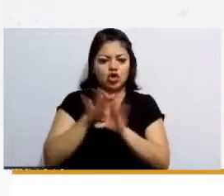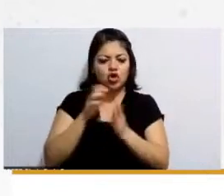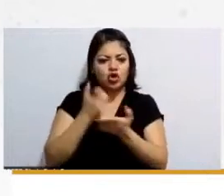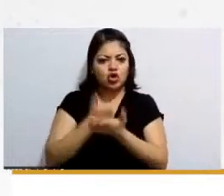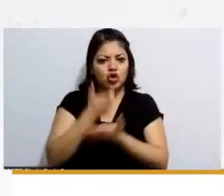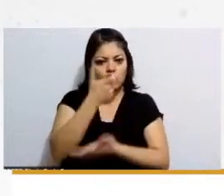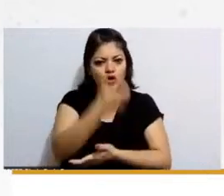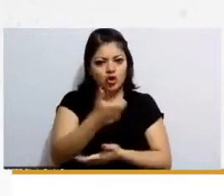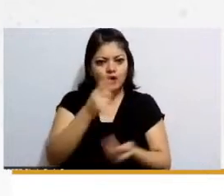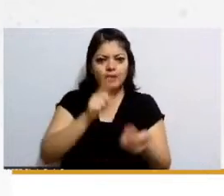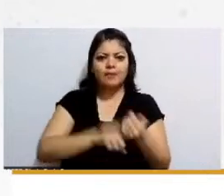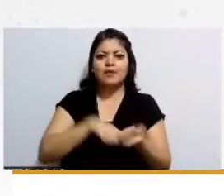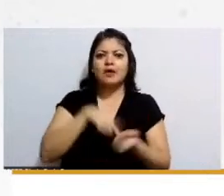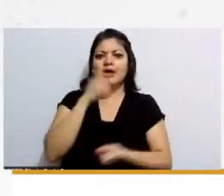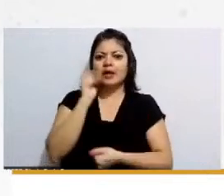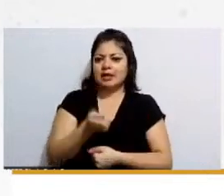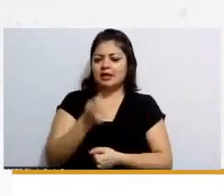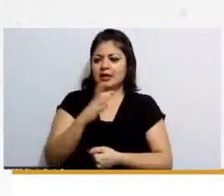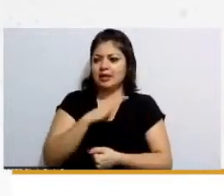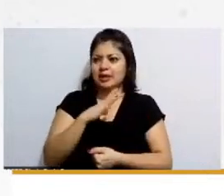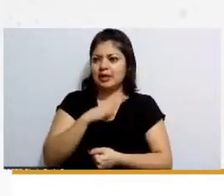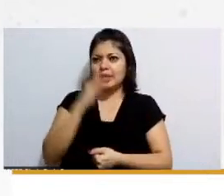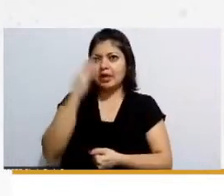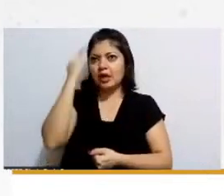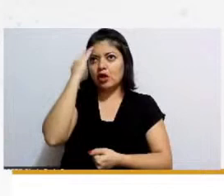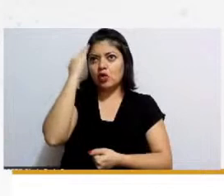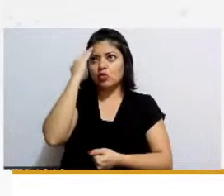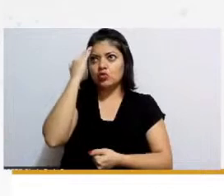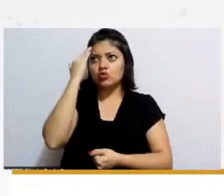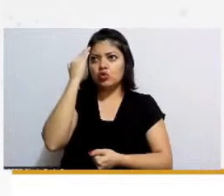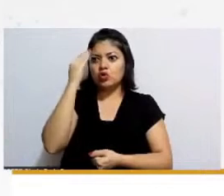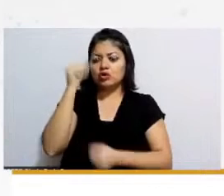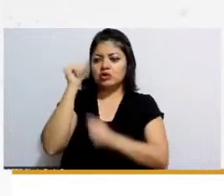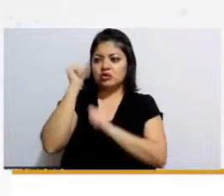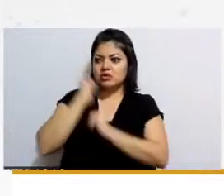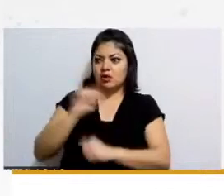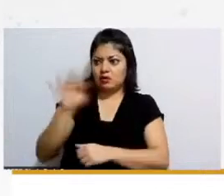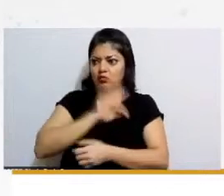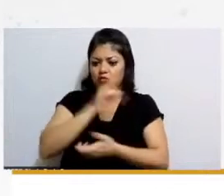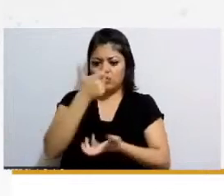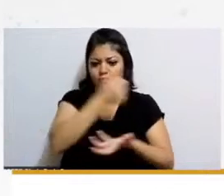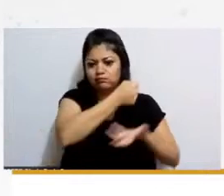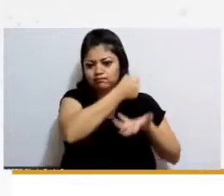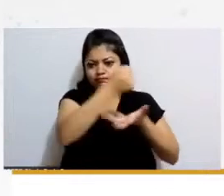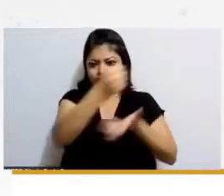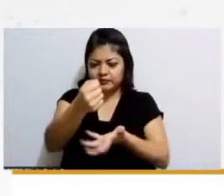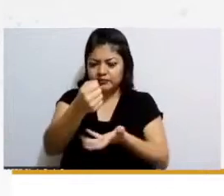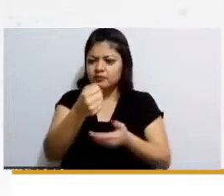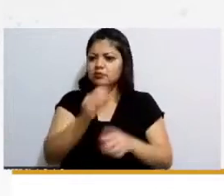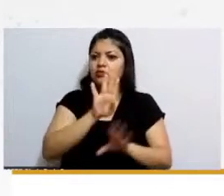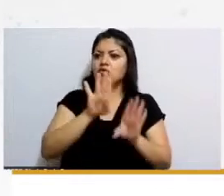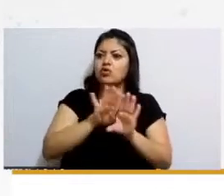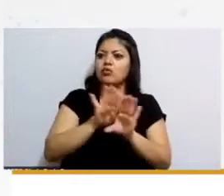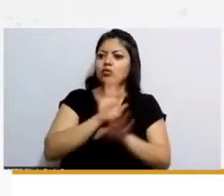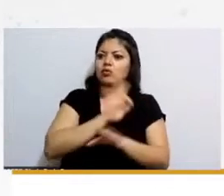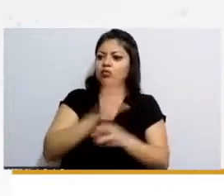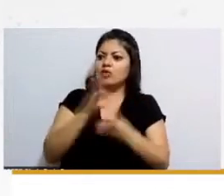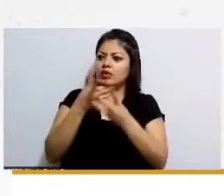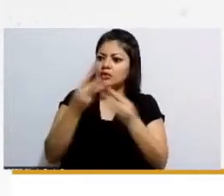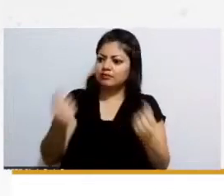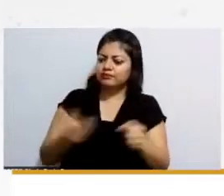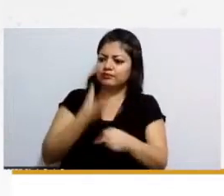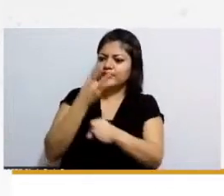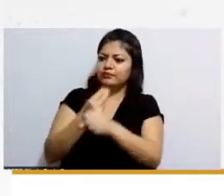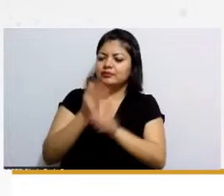las autoridades en la posibilidad de mover recursos de un lado a otro de cómo se hacen las reparaciones quiero que entremos digamos ya en